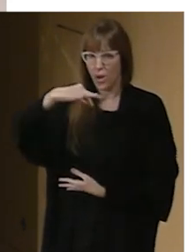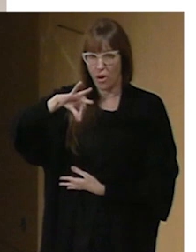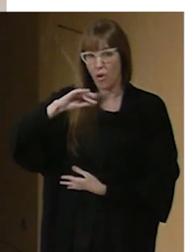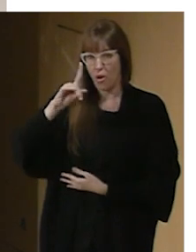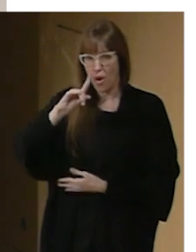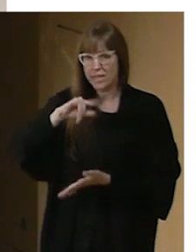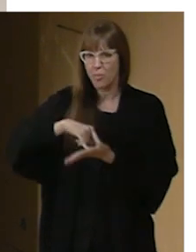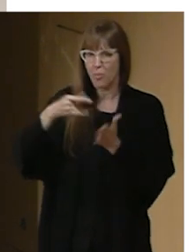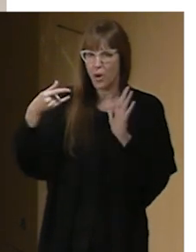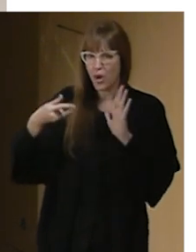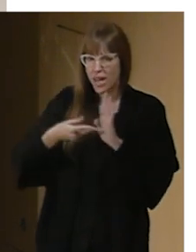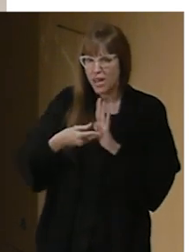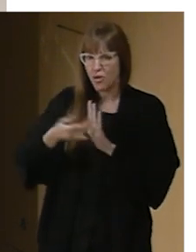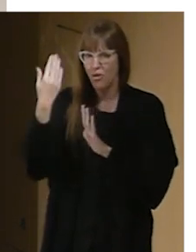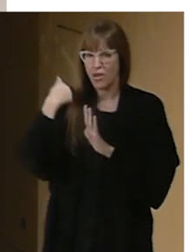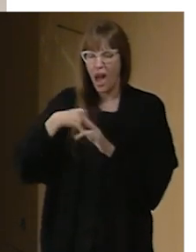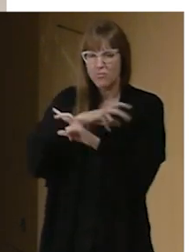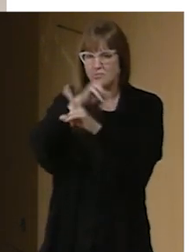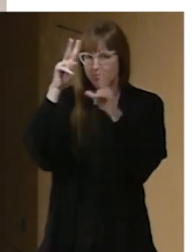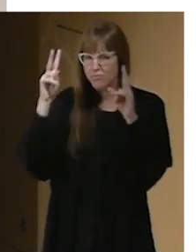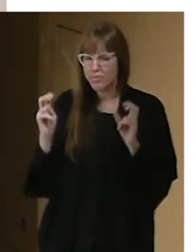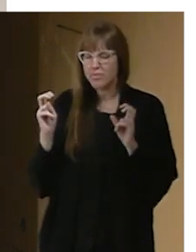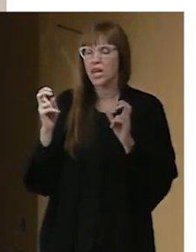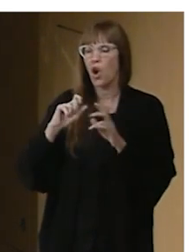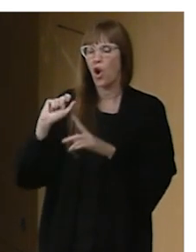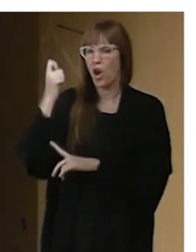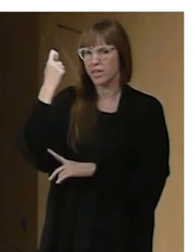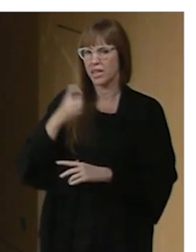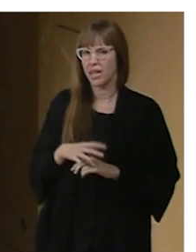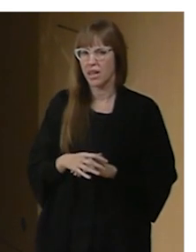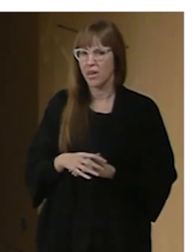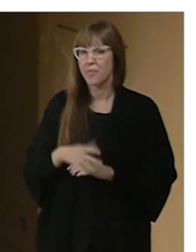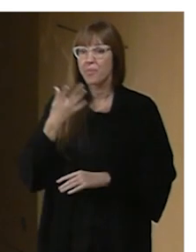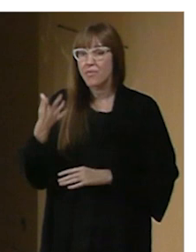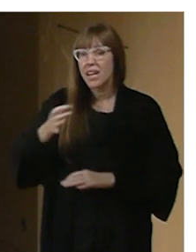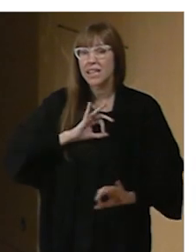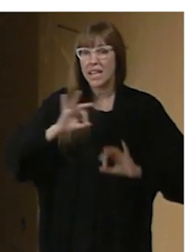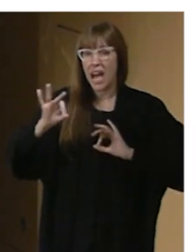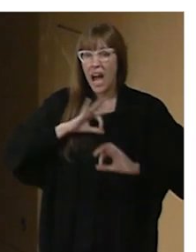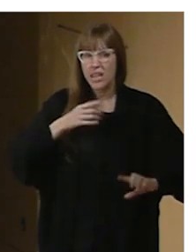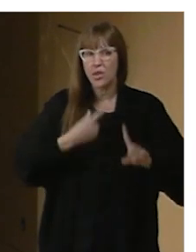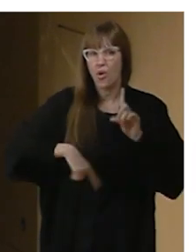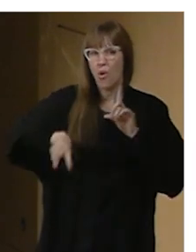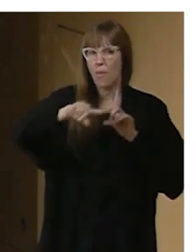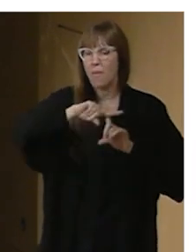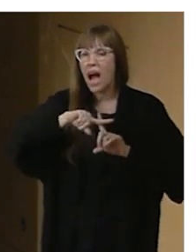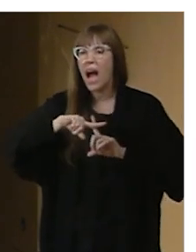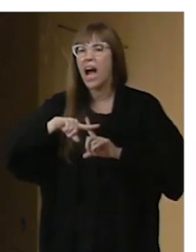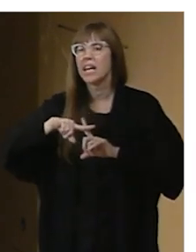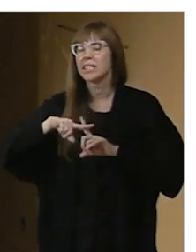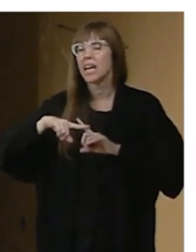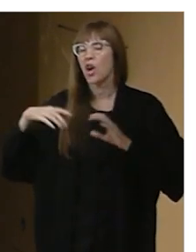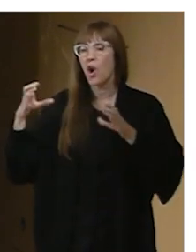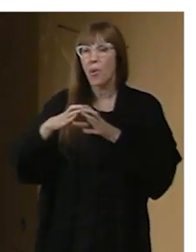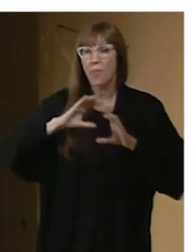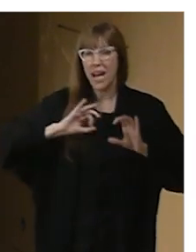proyectos absolutamente asentados. son teatro pero también son compañía son creadores tienen un